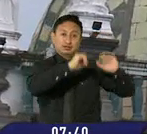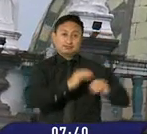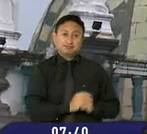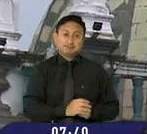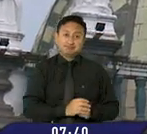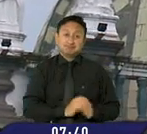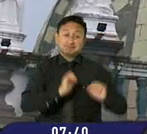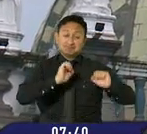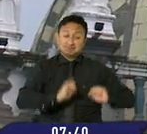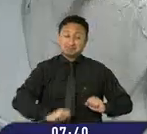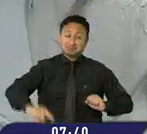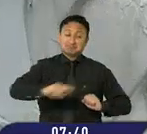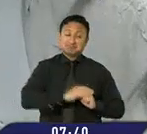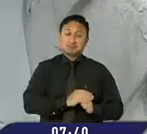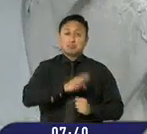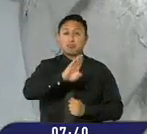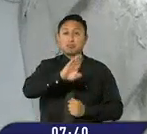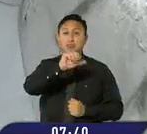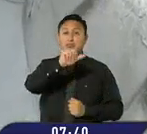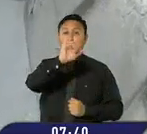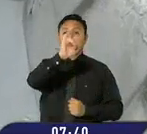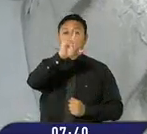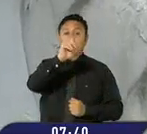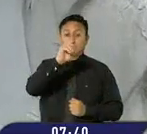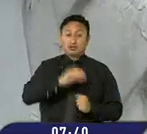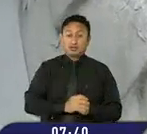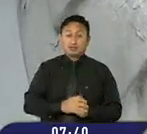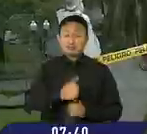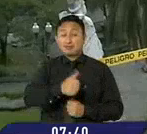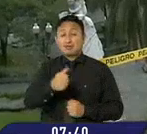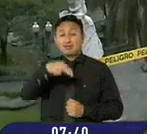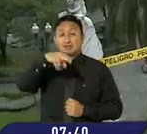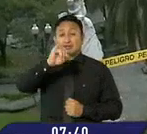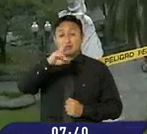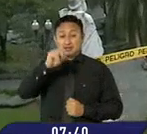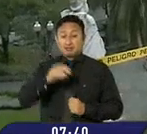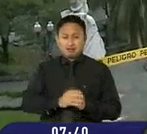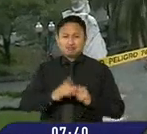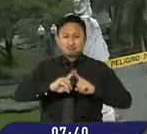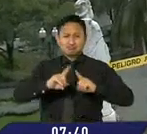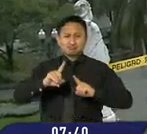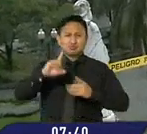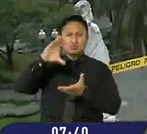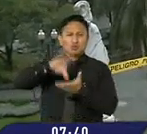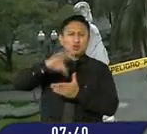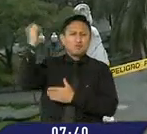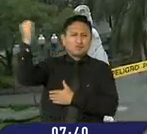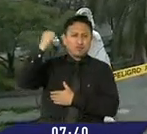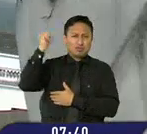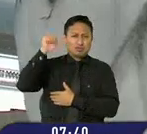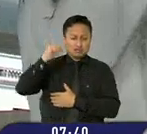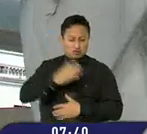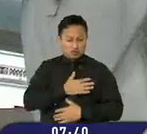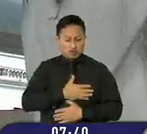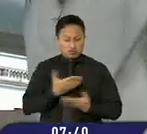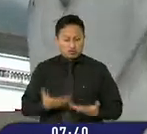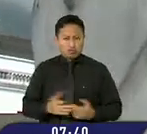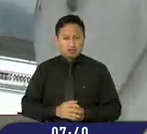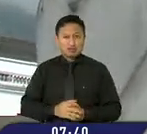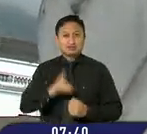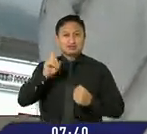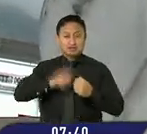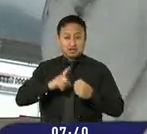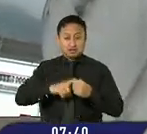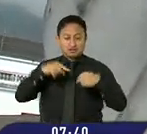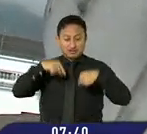bien se podría glorear Babilonia de sus muros, Nínive de su grandeza, Atenas de sus letras, Constantinopla de su imperio, que quito las vence